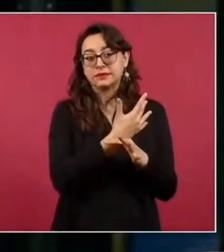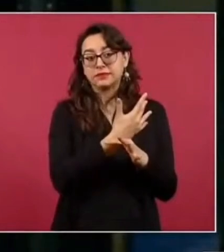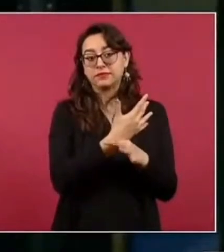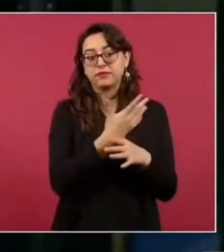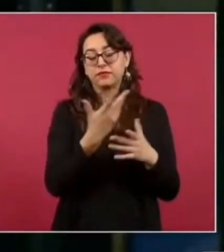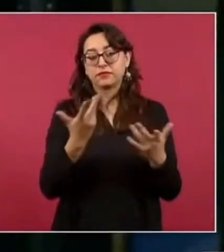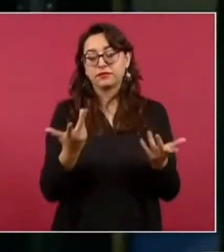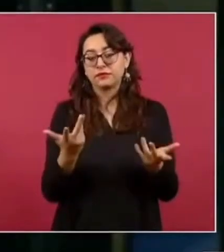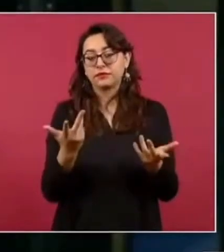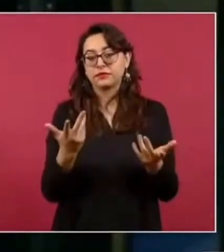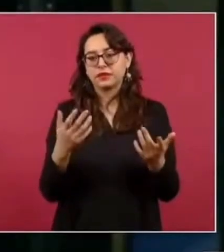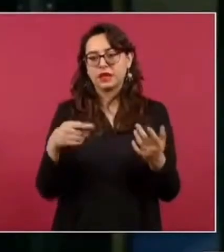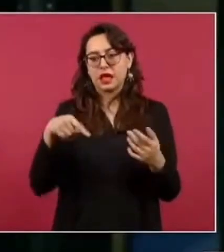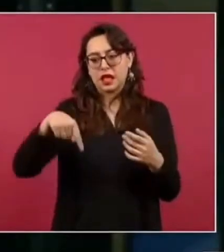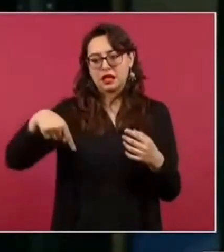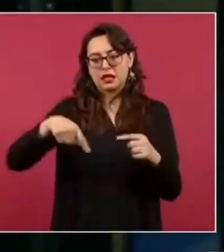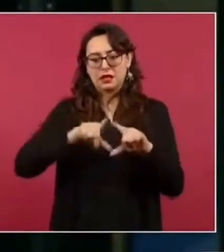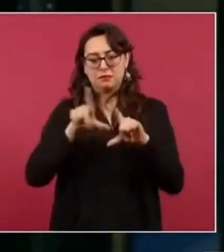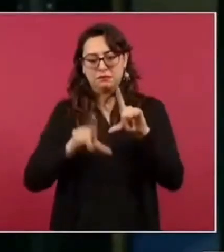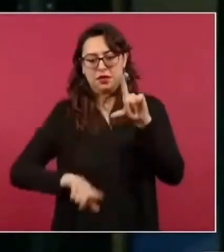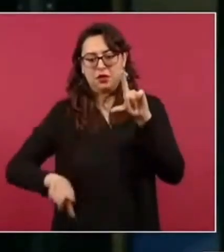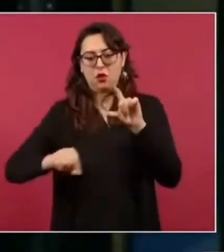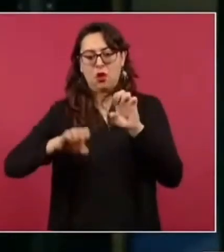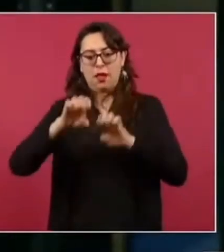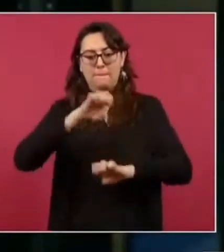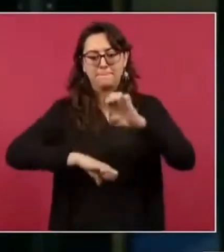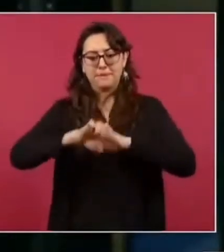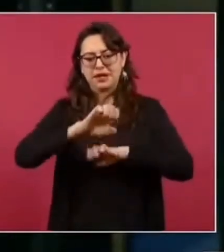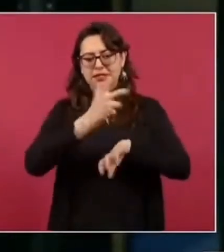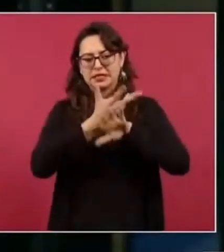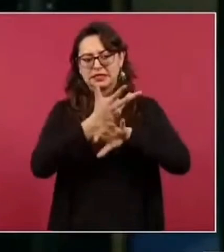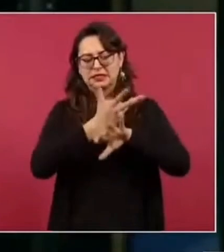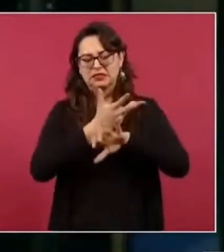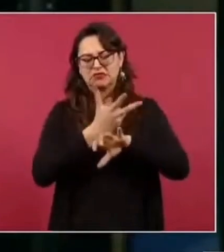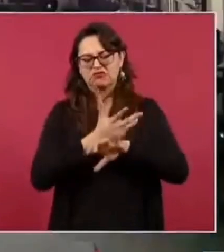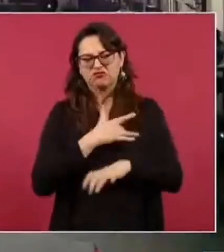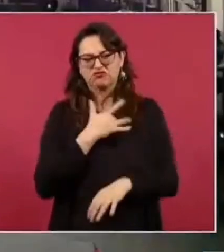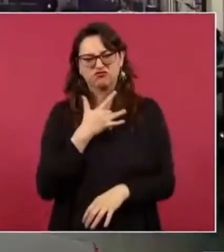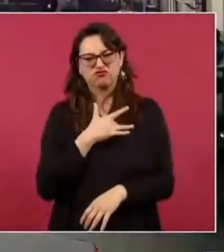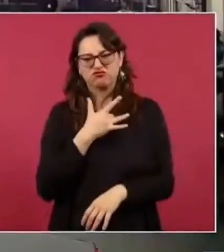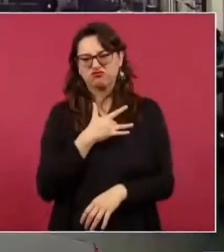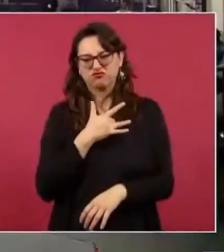las empresas estadounidenses y que podría afectar a la inversión en México.